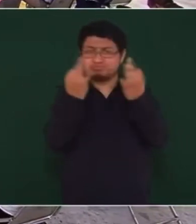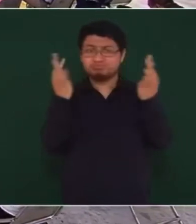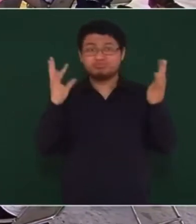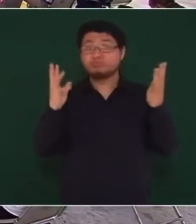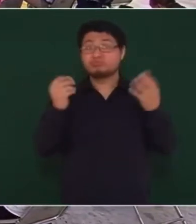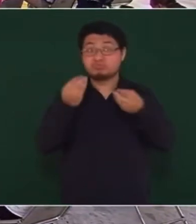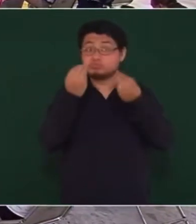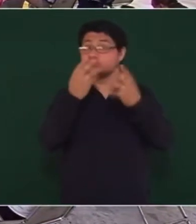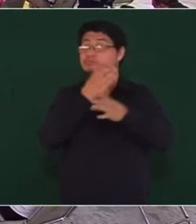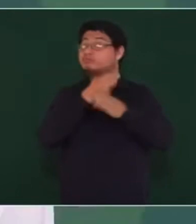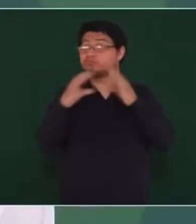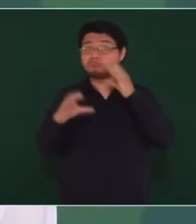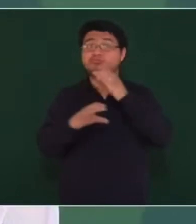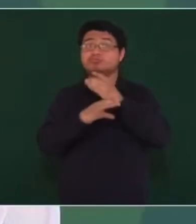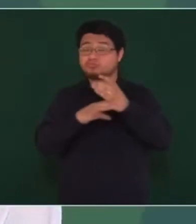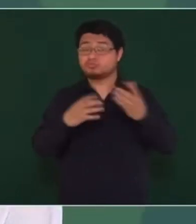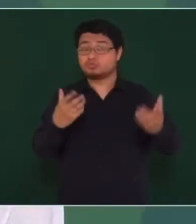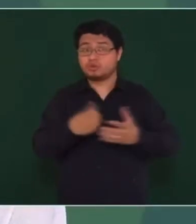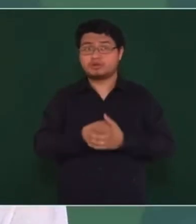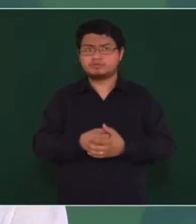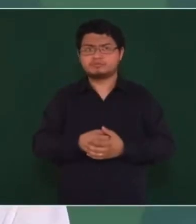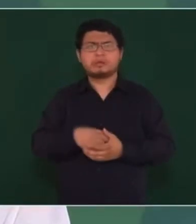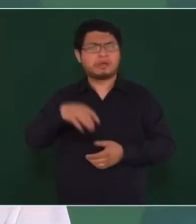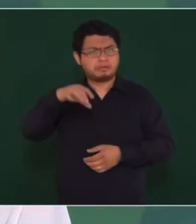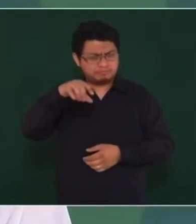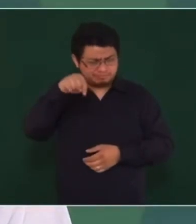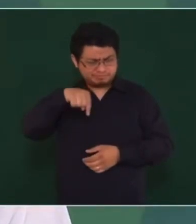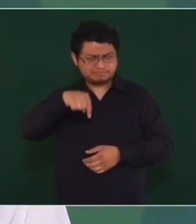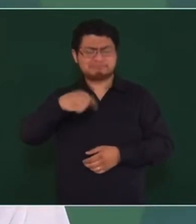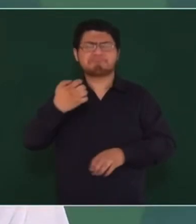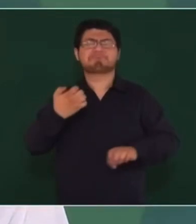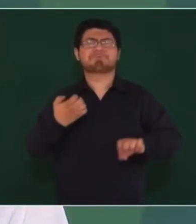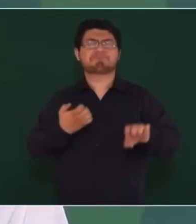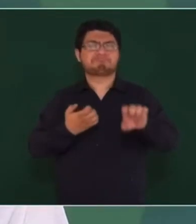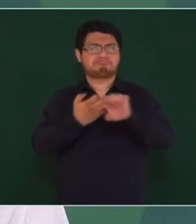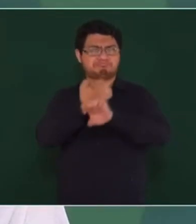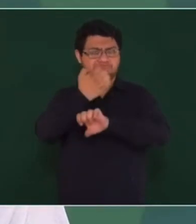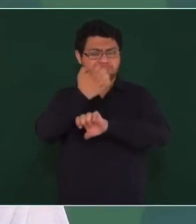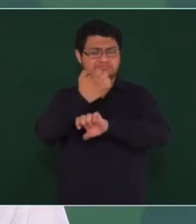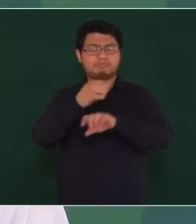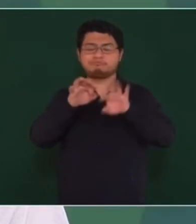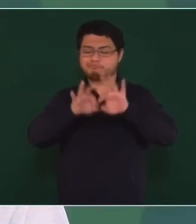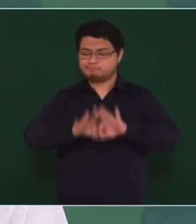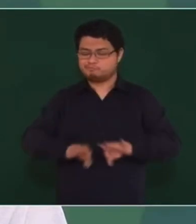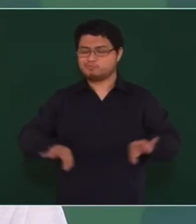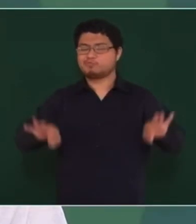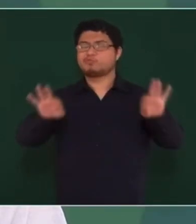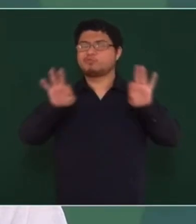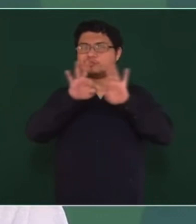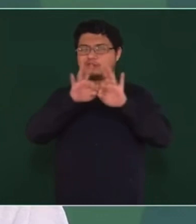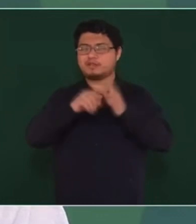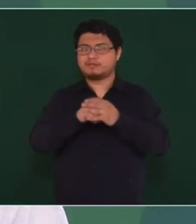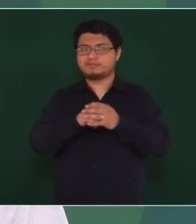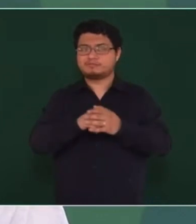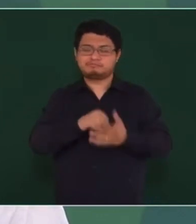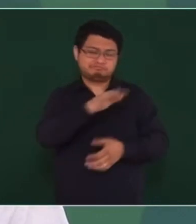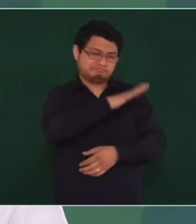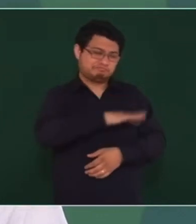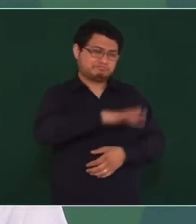muy importante, sobre todo por su gente,